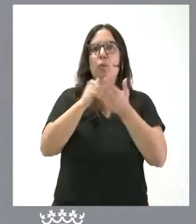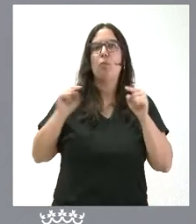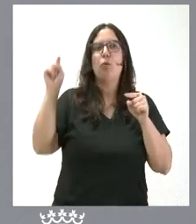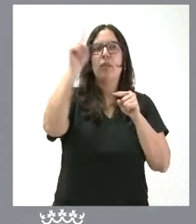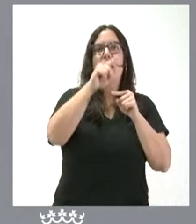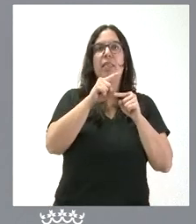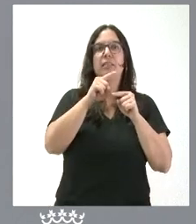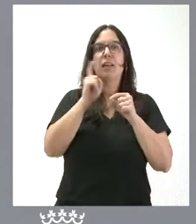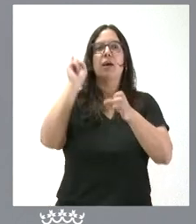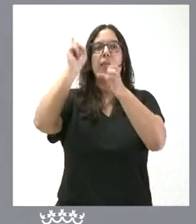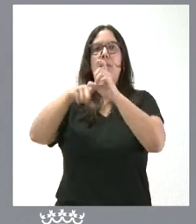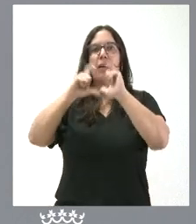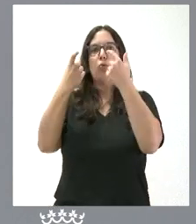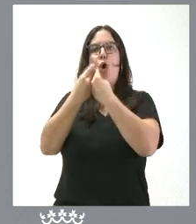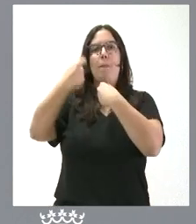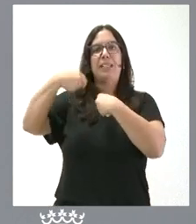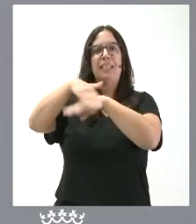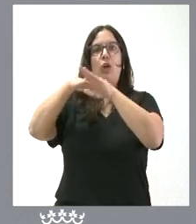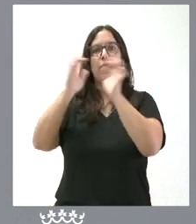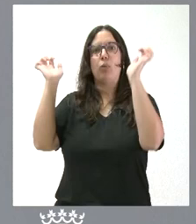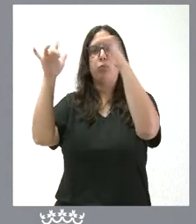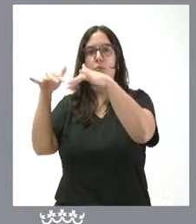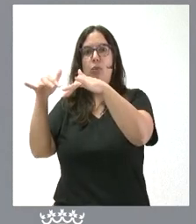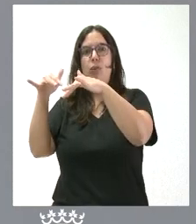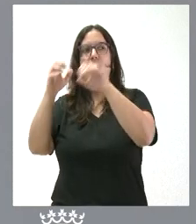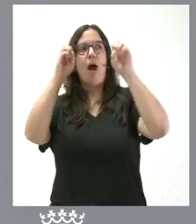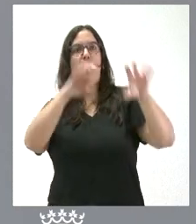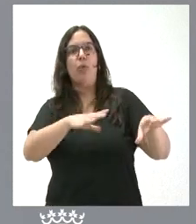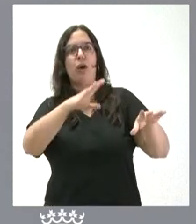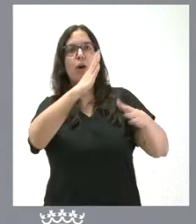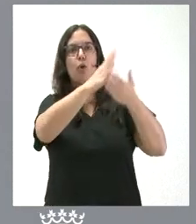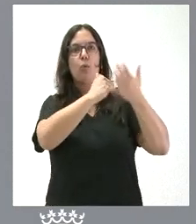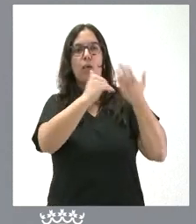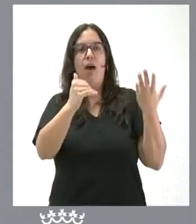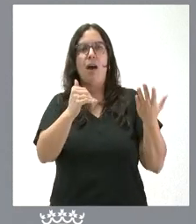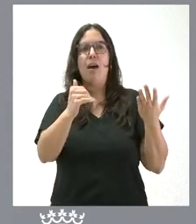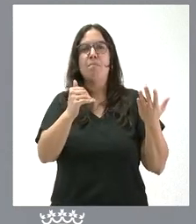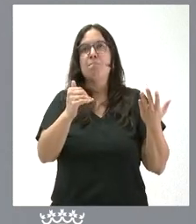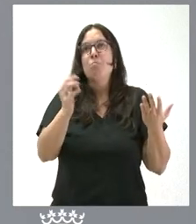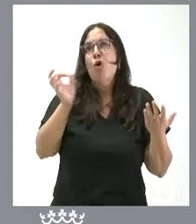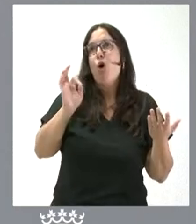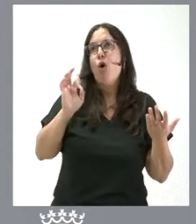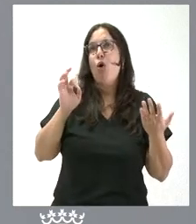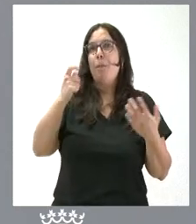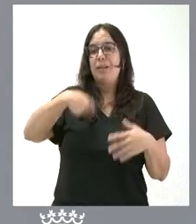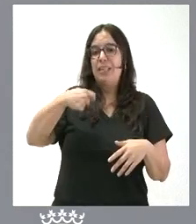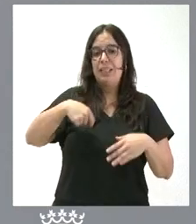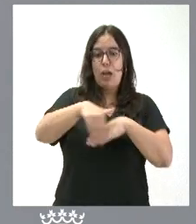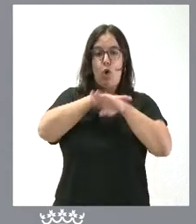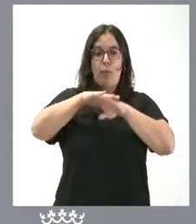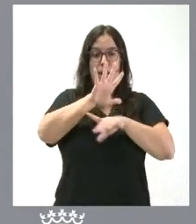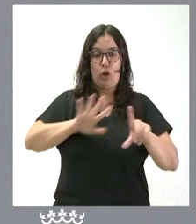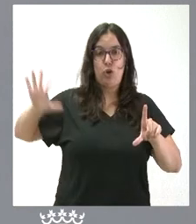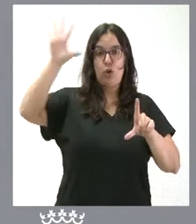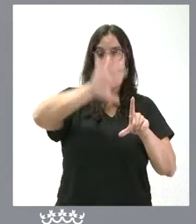por ir a la Conferencia de Presidentes dejan de estar en su comunidad autónoma o a los presidentes de los gobiernos de los respectivos